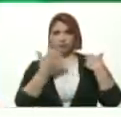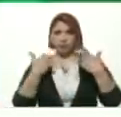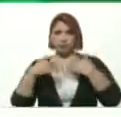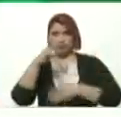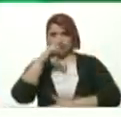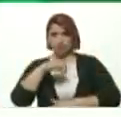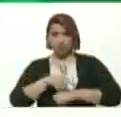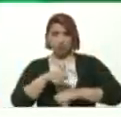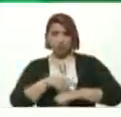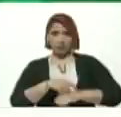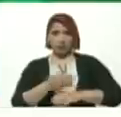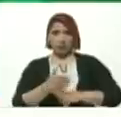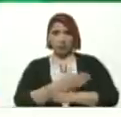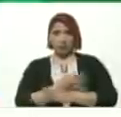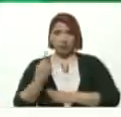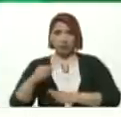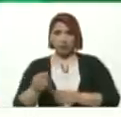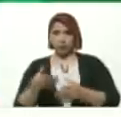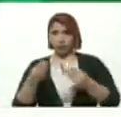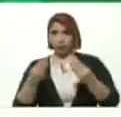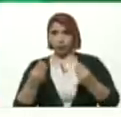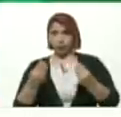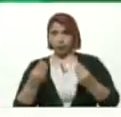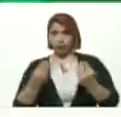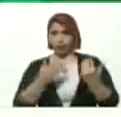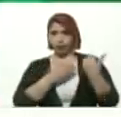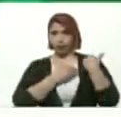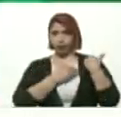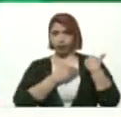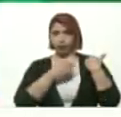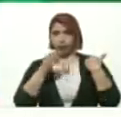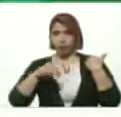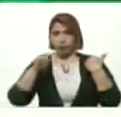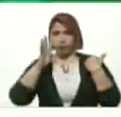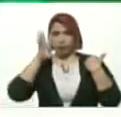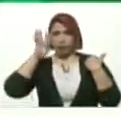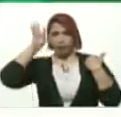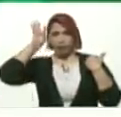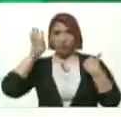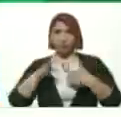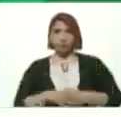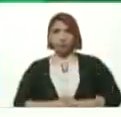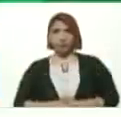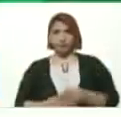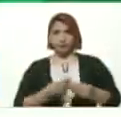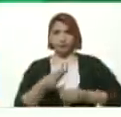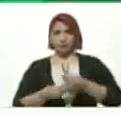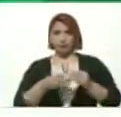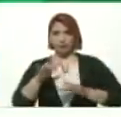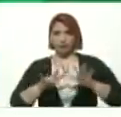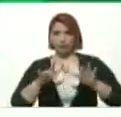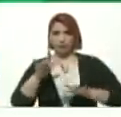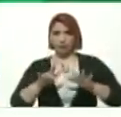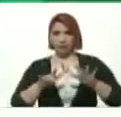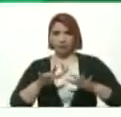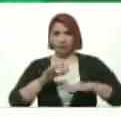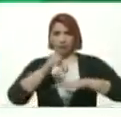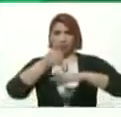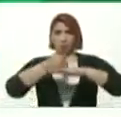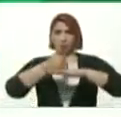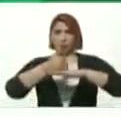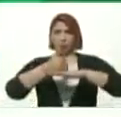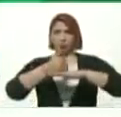Tener tanta Responsabilidad Mervin venía Ejerciendo Como secretario Ejecutivo